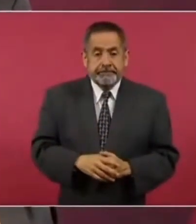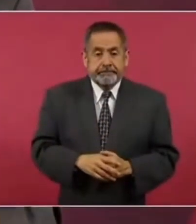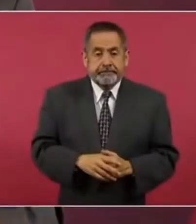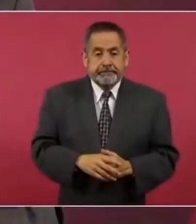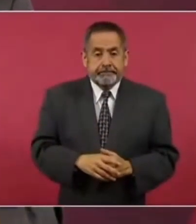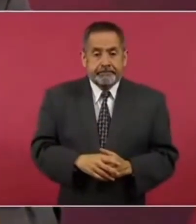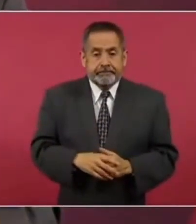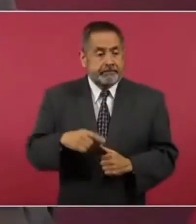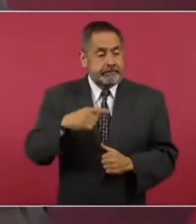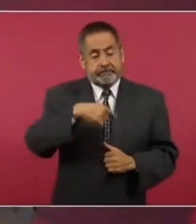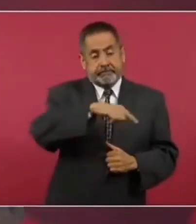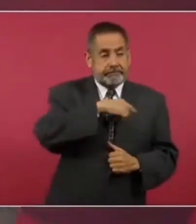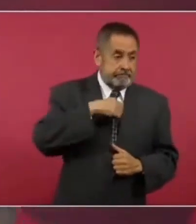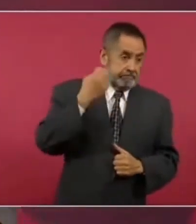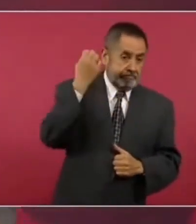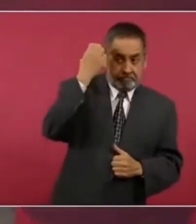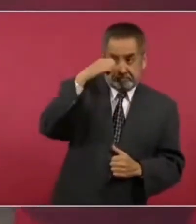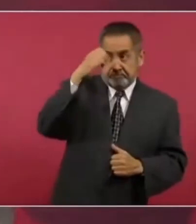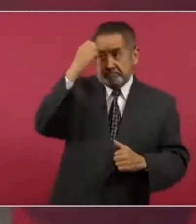constitucionalistas,